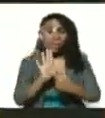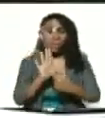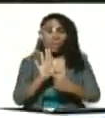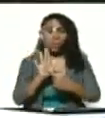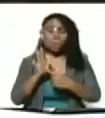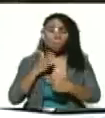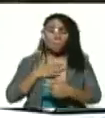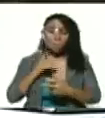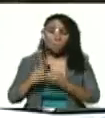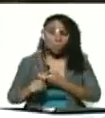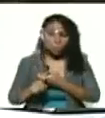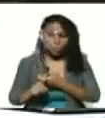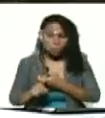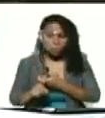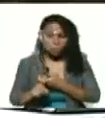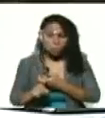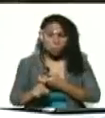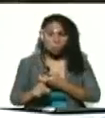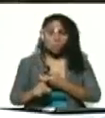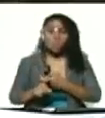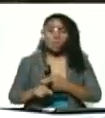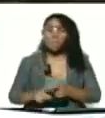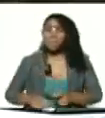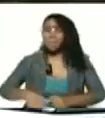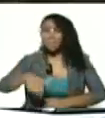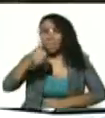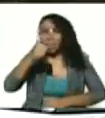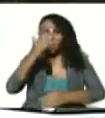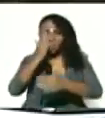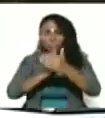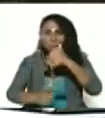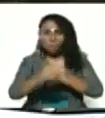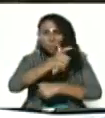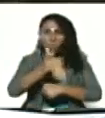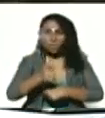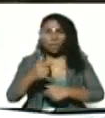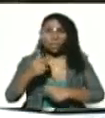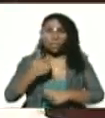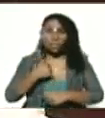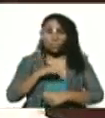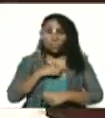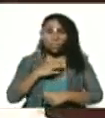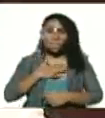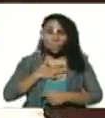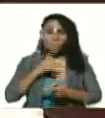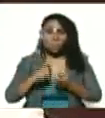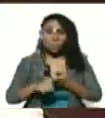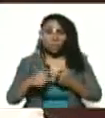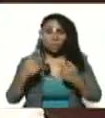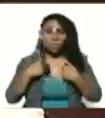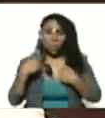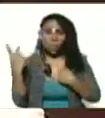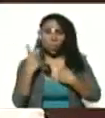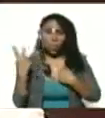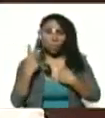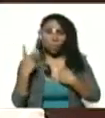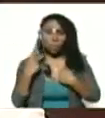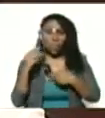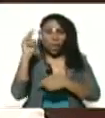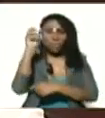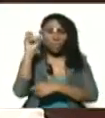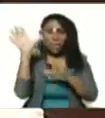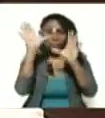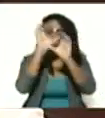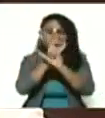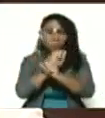Cilia, son los más humildes. Cilia y yo nos pusimos antes de ayer, el viernes en la